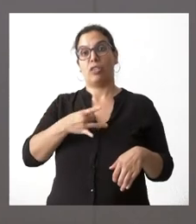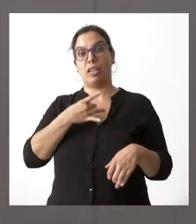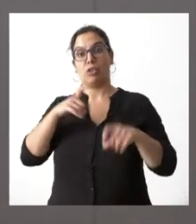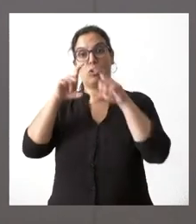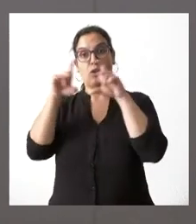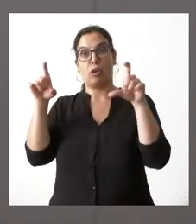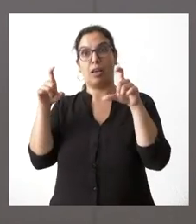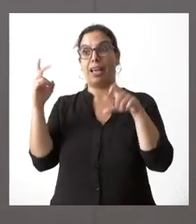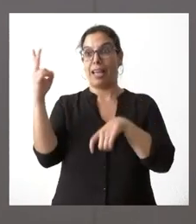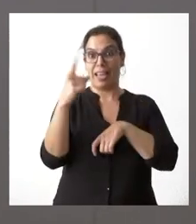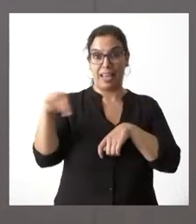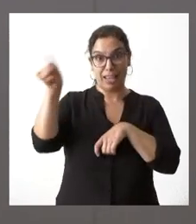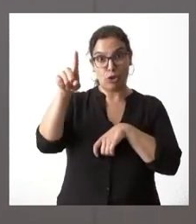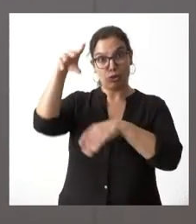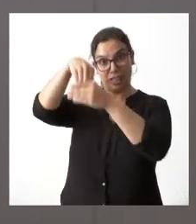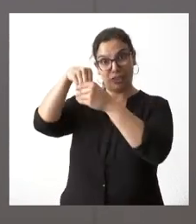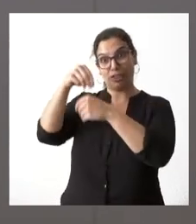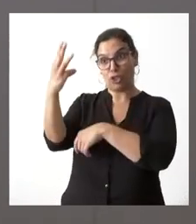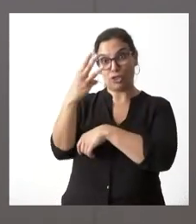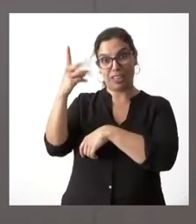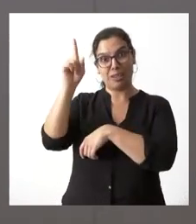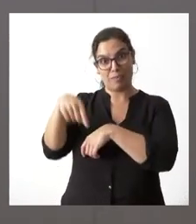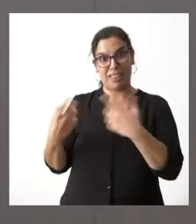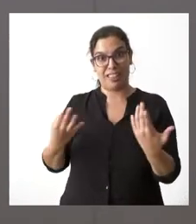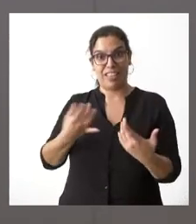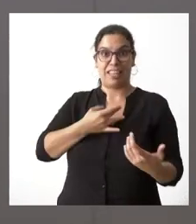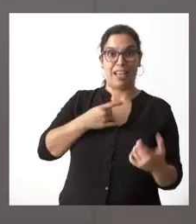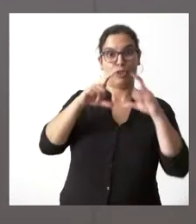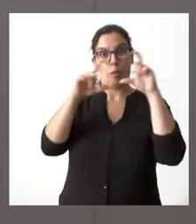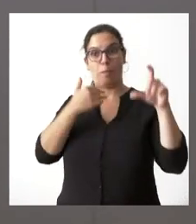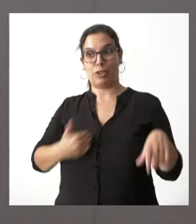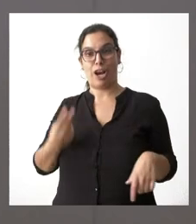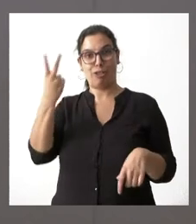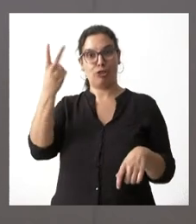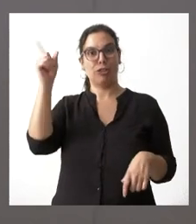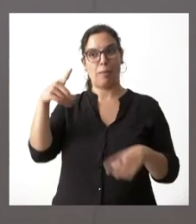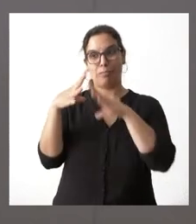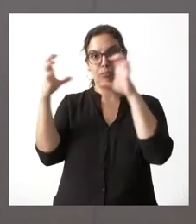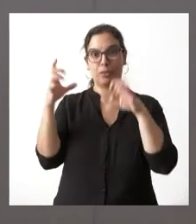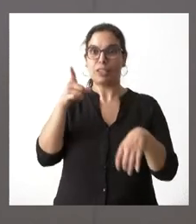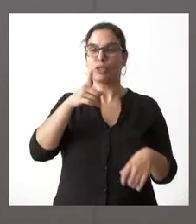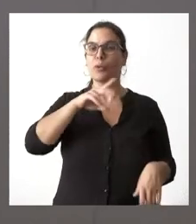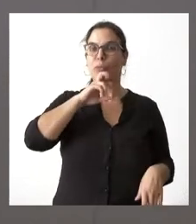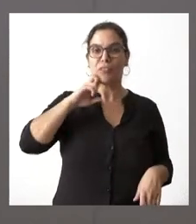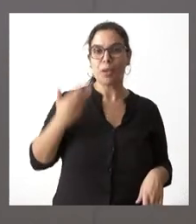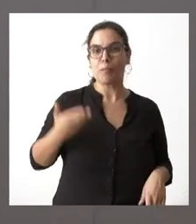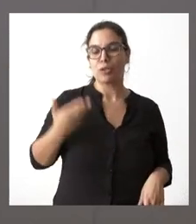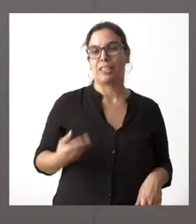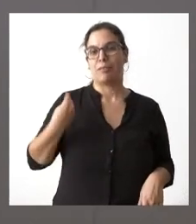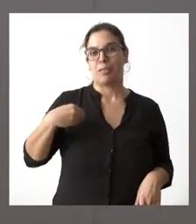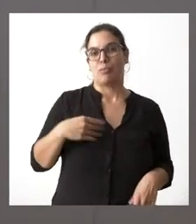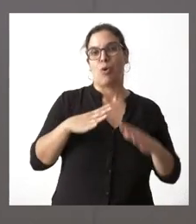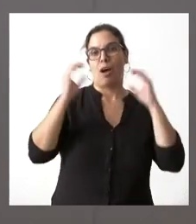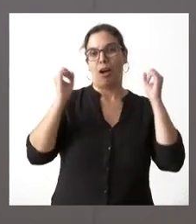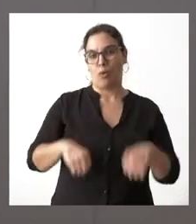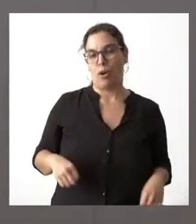comunes entre los agentes económicos y sociales entre sí que a veces como es natural no siempre son coincidentes pero ese es el valor del acuerdo social cuando firman en